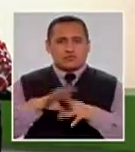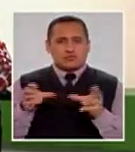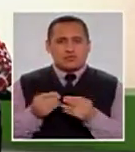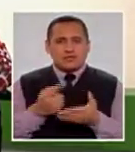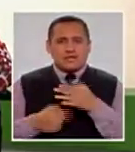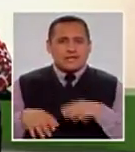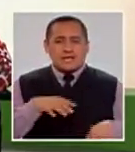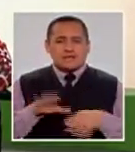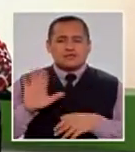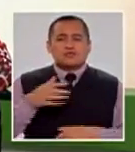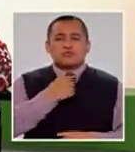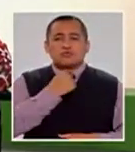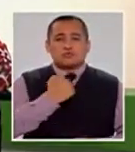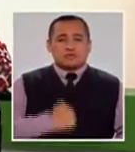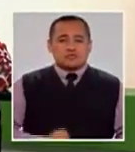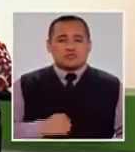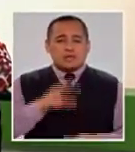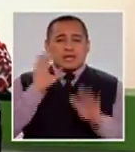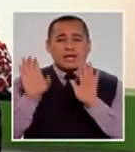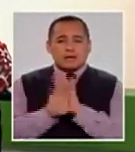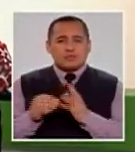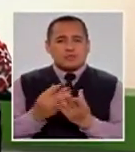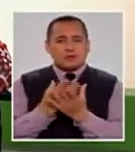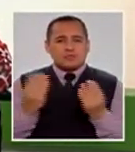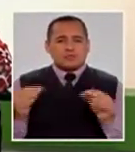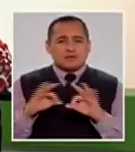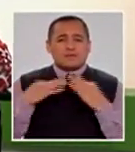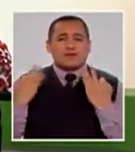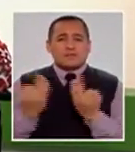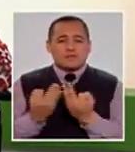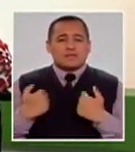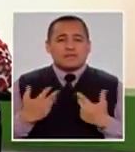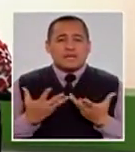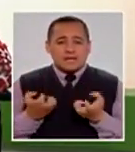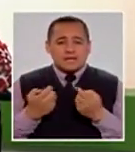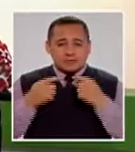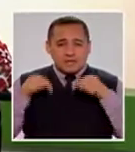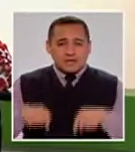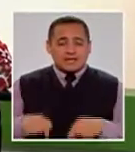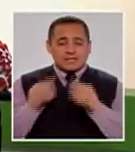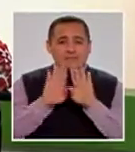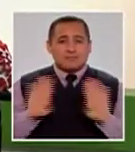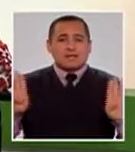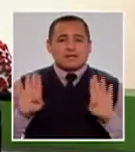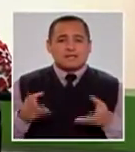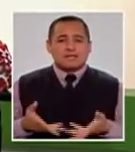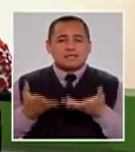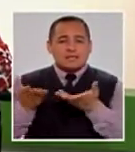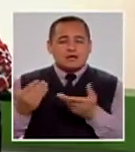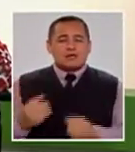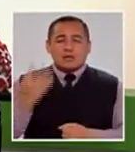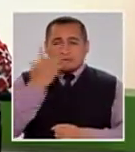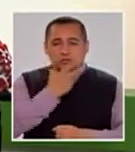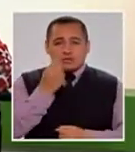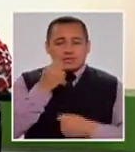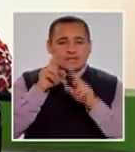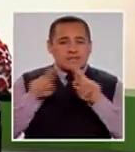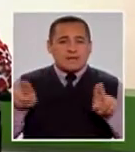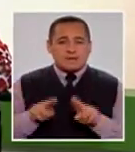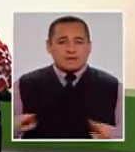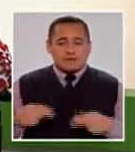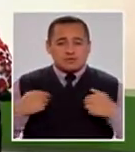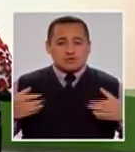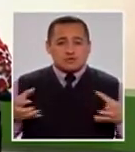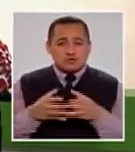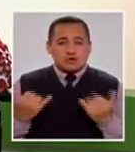todo lo que hace por su nieto. Un ejemplo para muchas familias y queremos desde aquí, desde Sin Barreras, desearles una linda